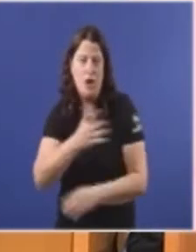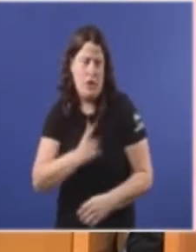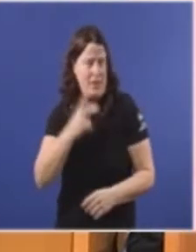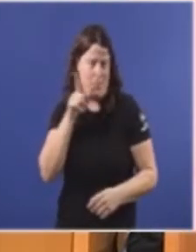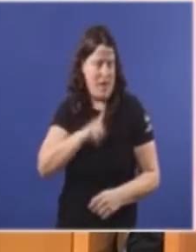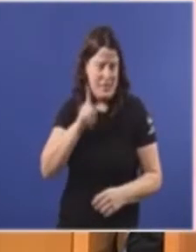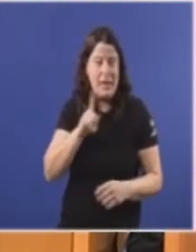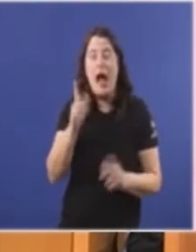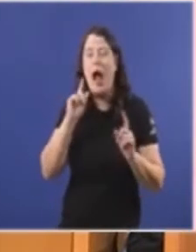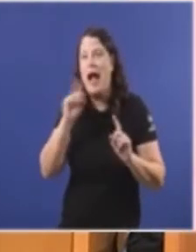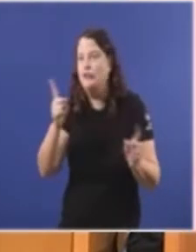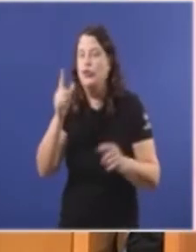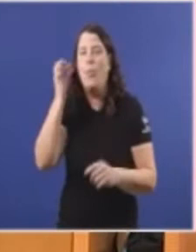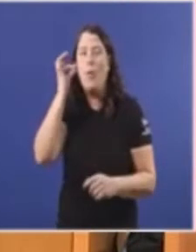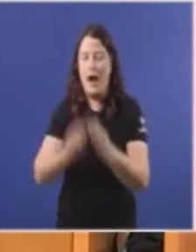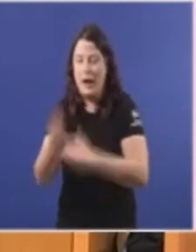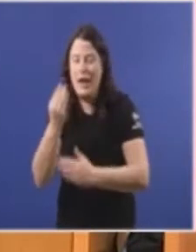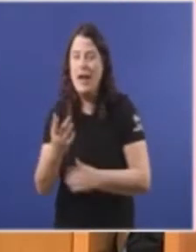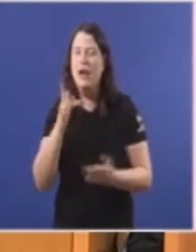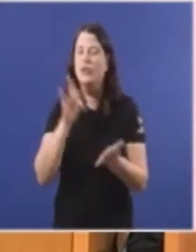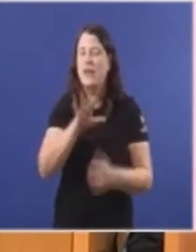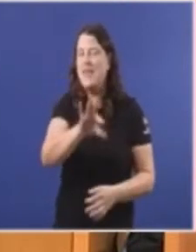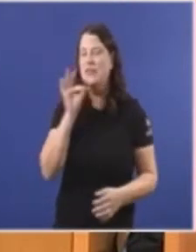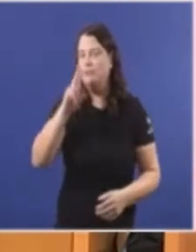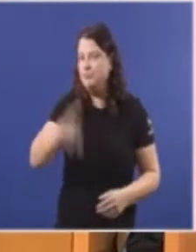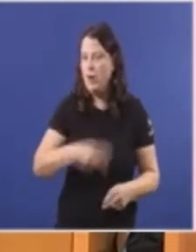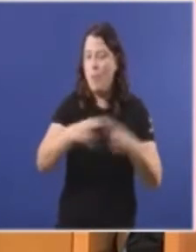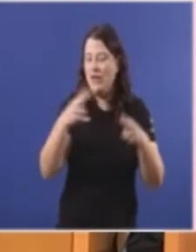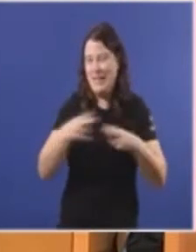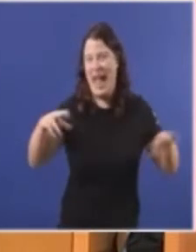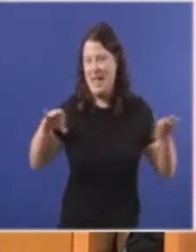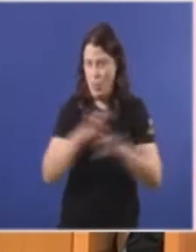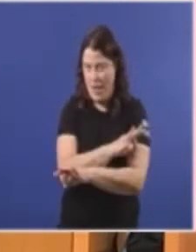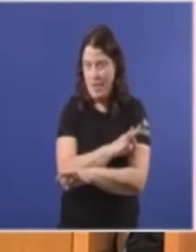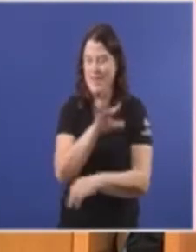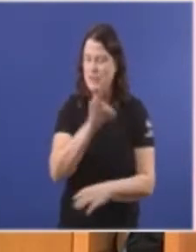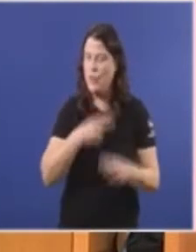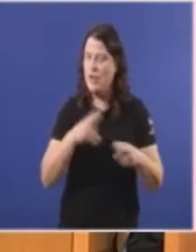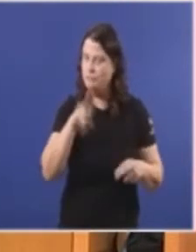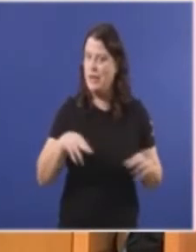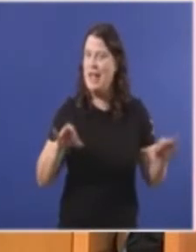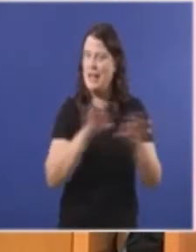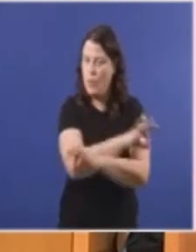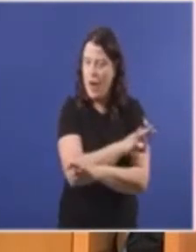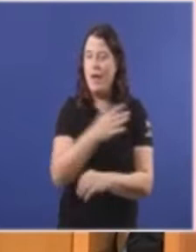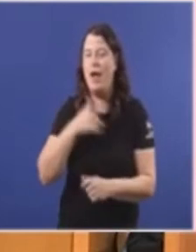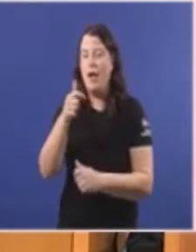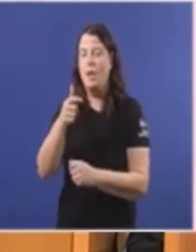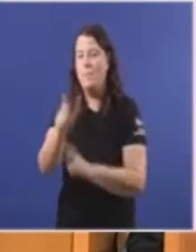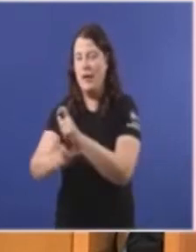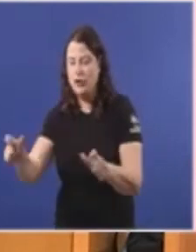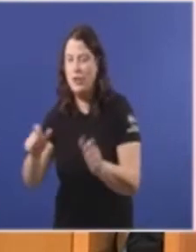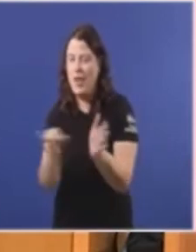que alguna mujer daba luz Ha sido unha decisión política equivocada Que optaba por acercar la ciudadanía al servicio